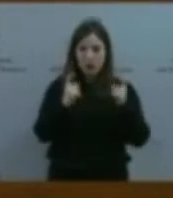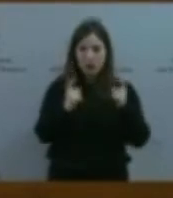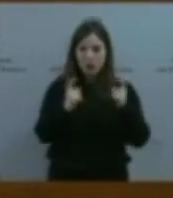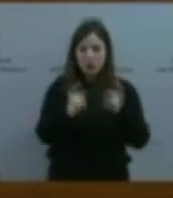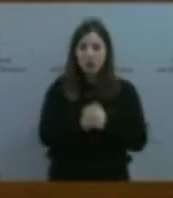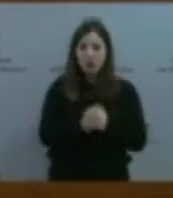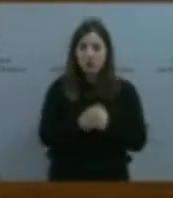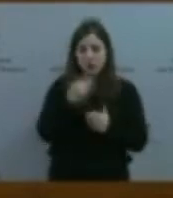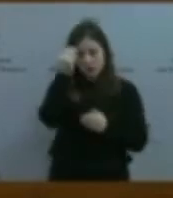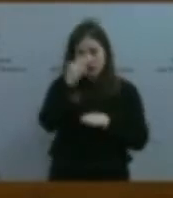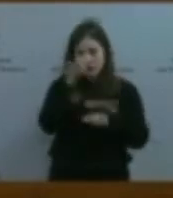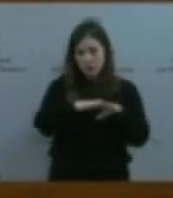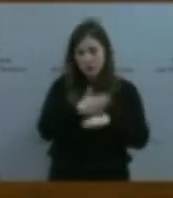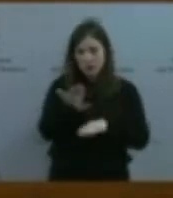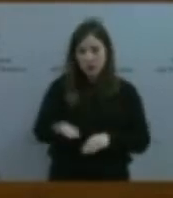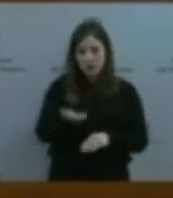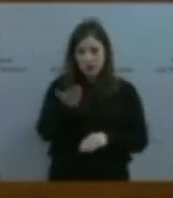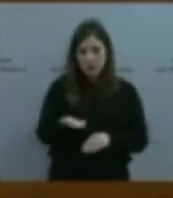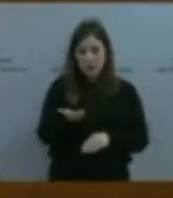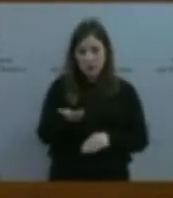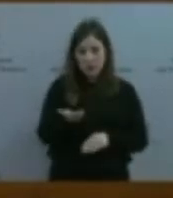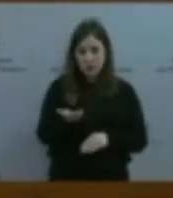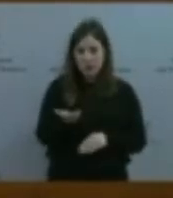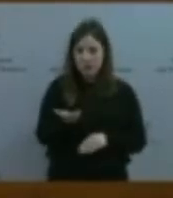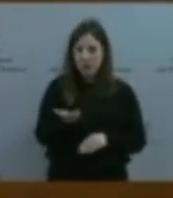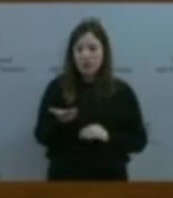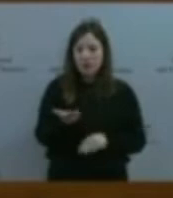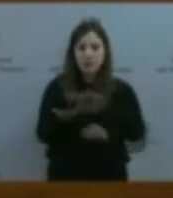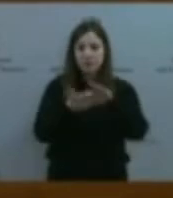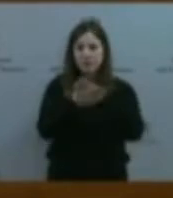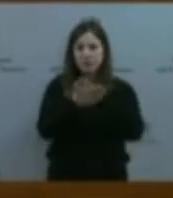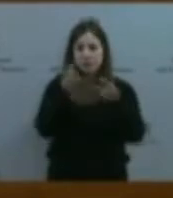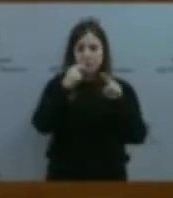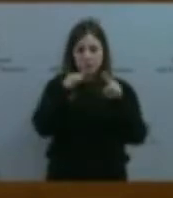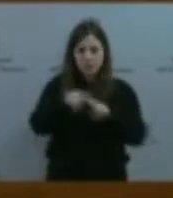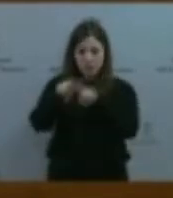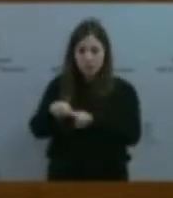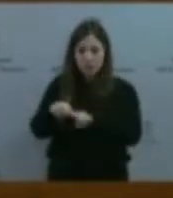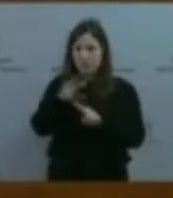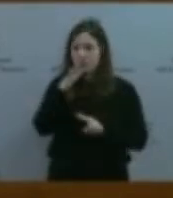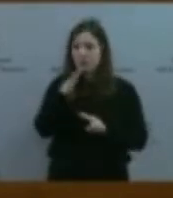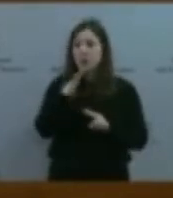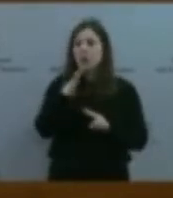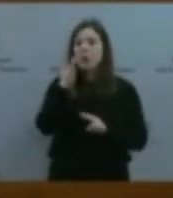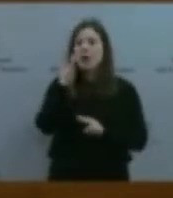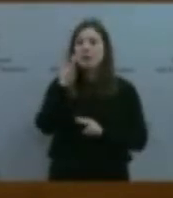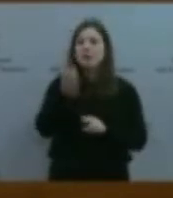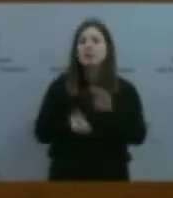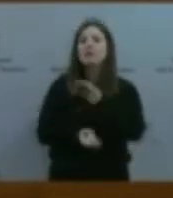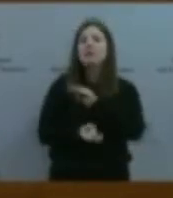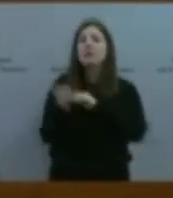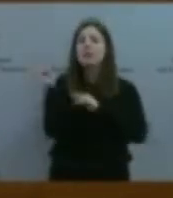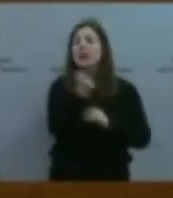Hablamos de una auditoría porque nos basamos en el sentido etimológico de la palabra audire, que tiene que ver con oír. Y